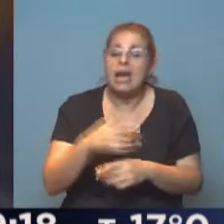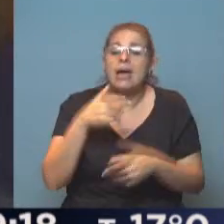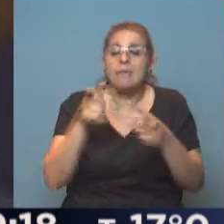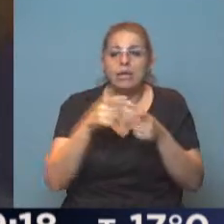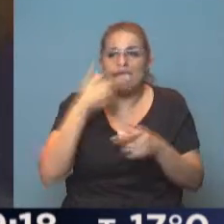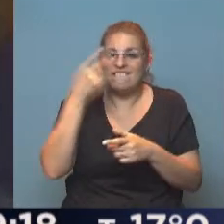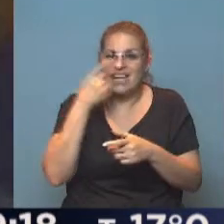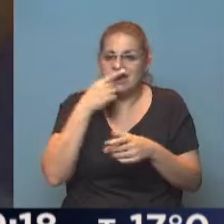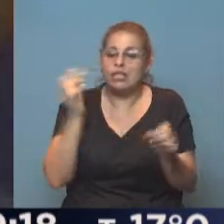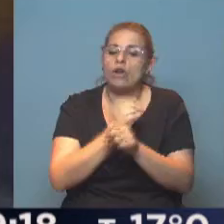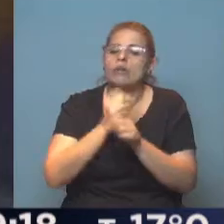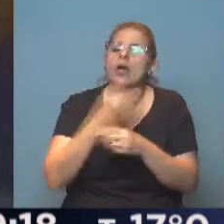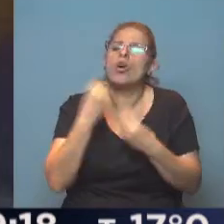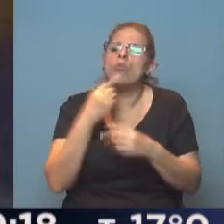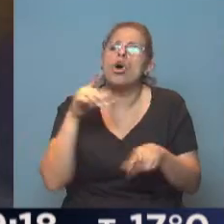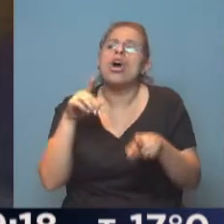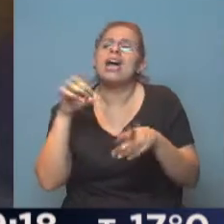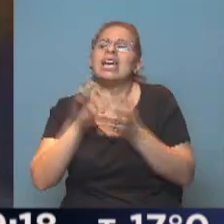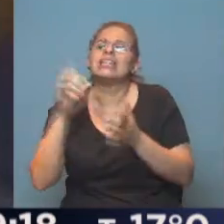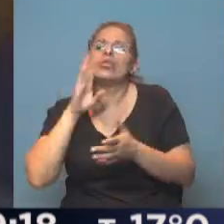además cuál es la política de Estados Unidos hacia el resto del mundo.